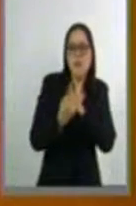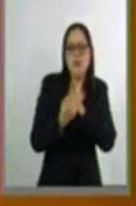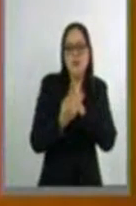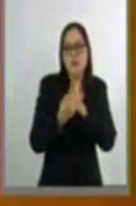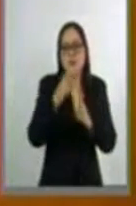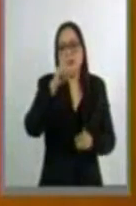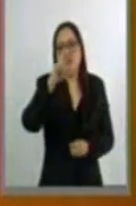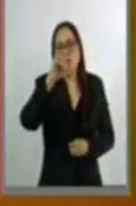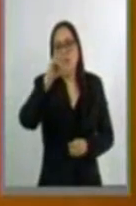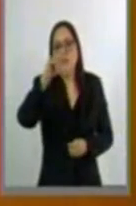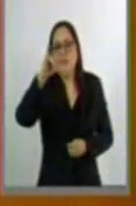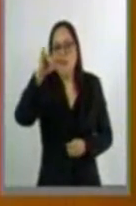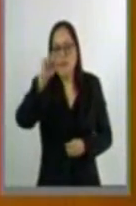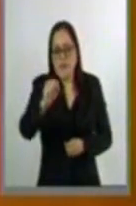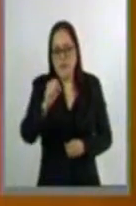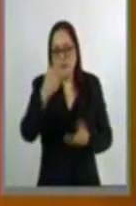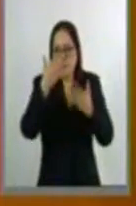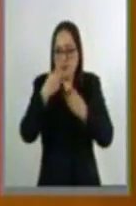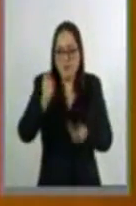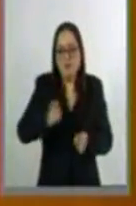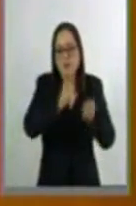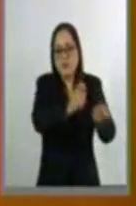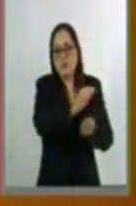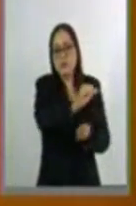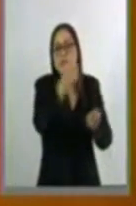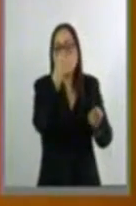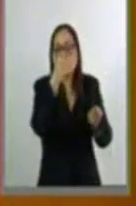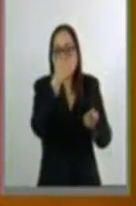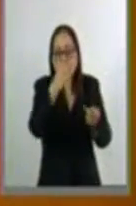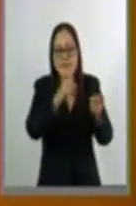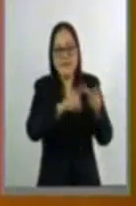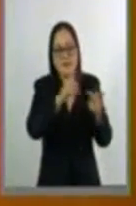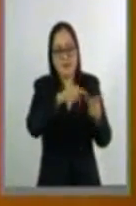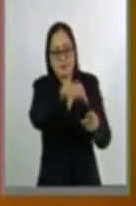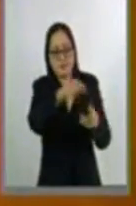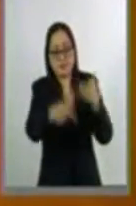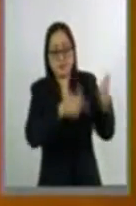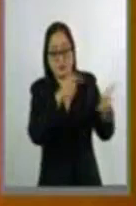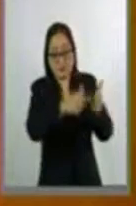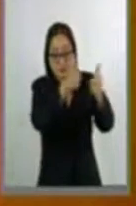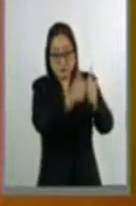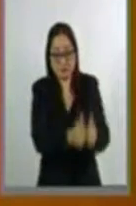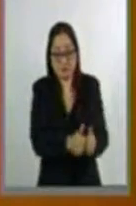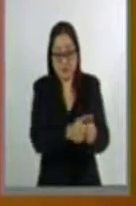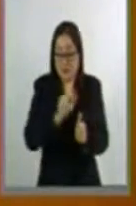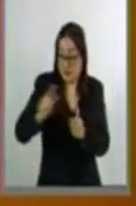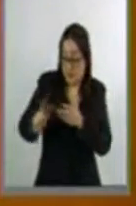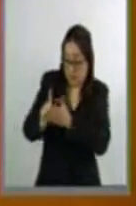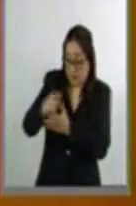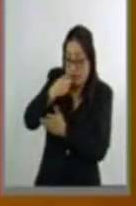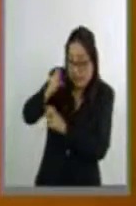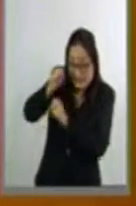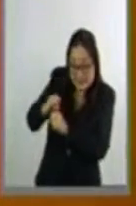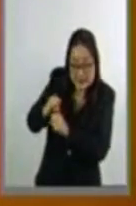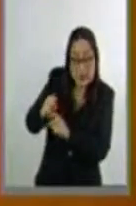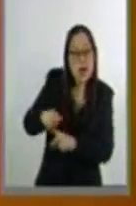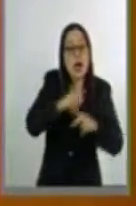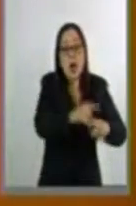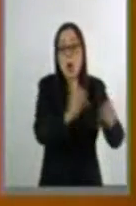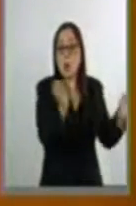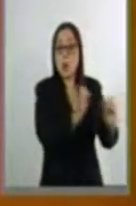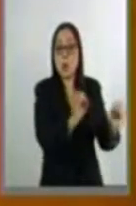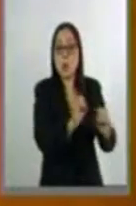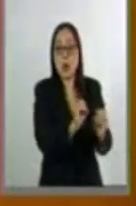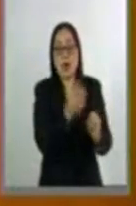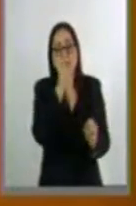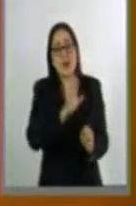que no se les asigna alimentación o el alejamiento necesario que la propia ley les reconoce. Y el trámite lo hacen